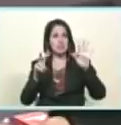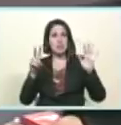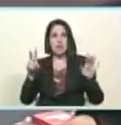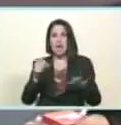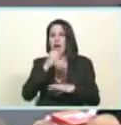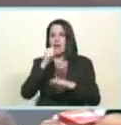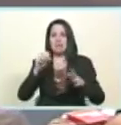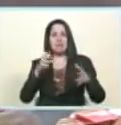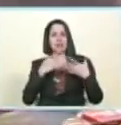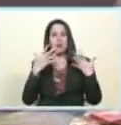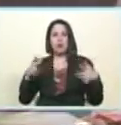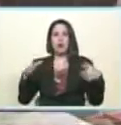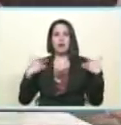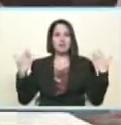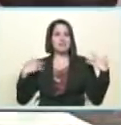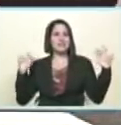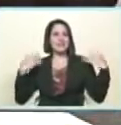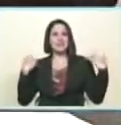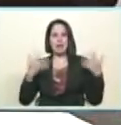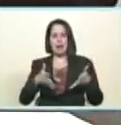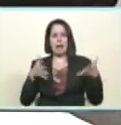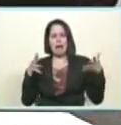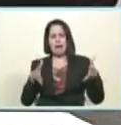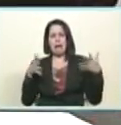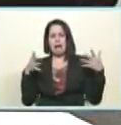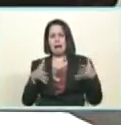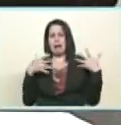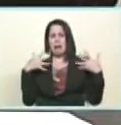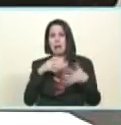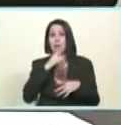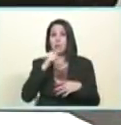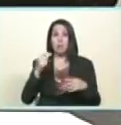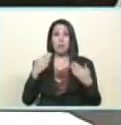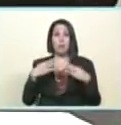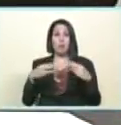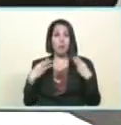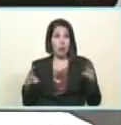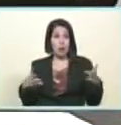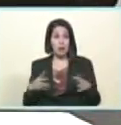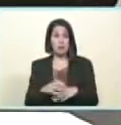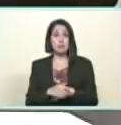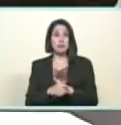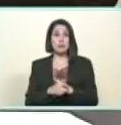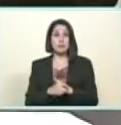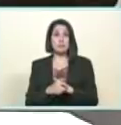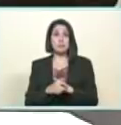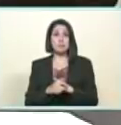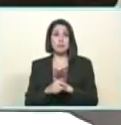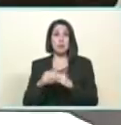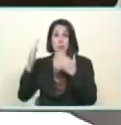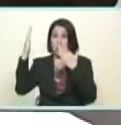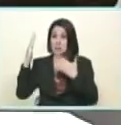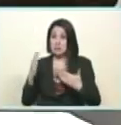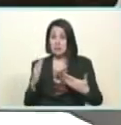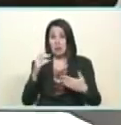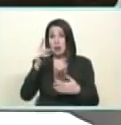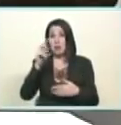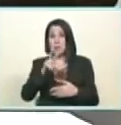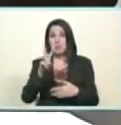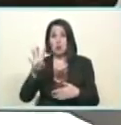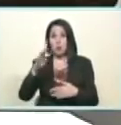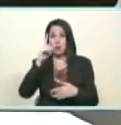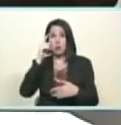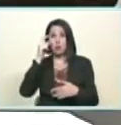victoria victoria victoria popular es el canto que vamos a tener para recibir al niño Jesús el 24 de